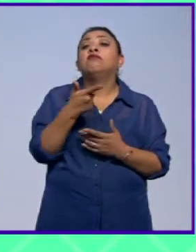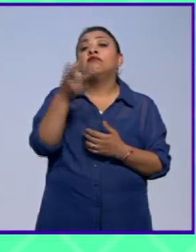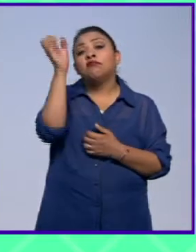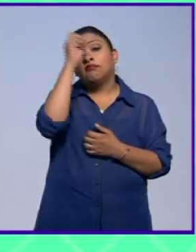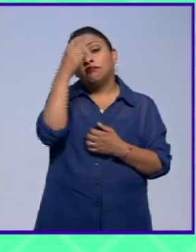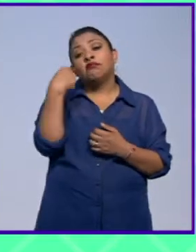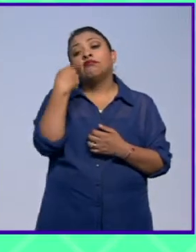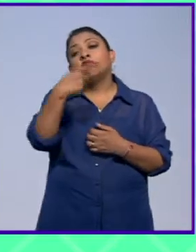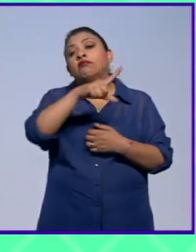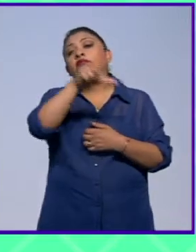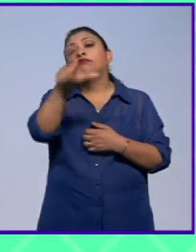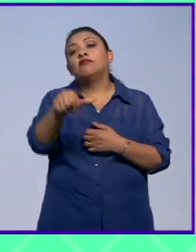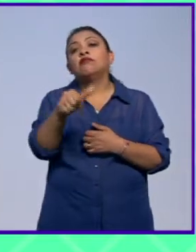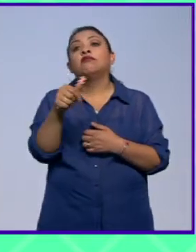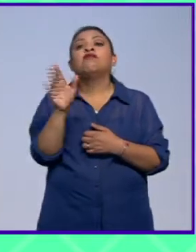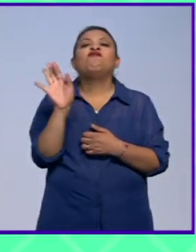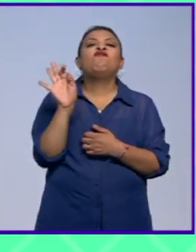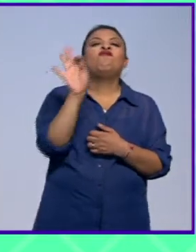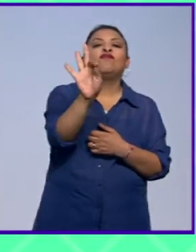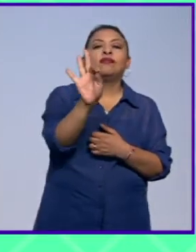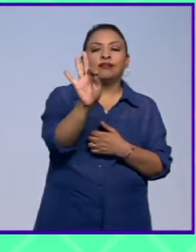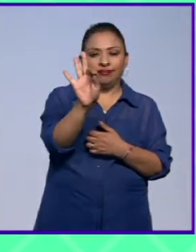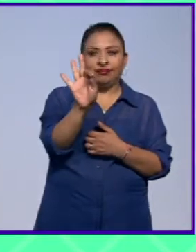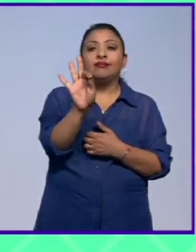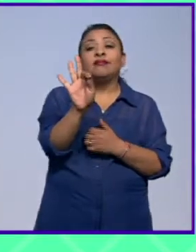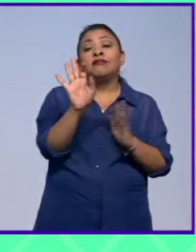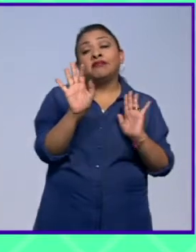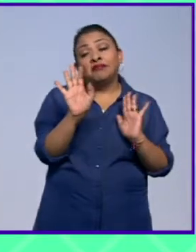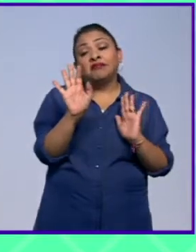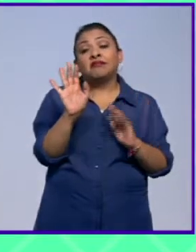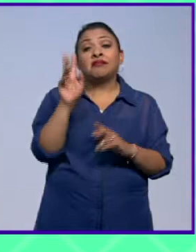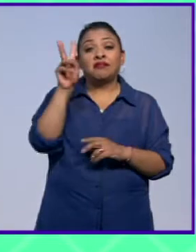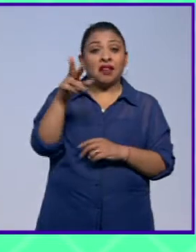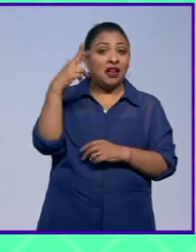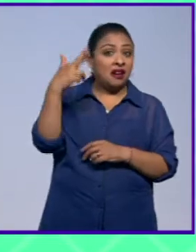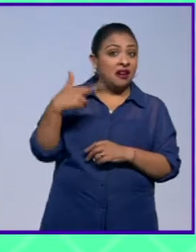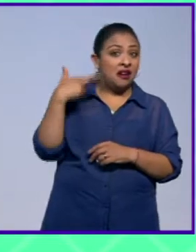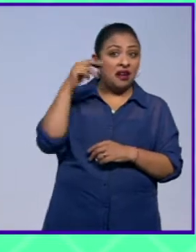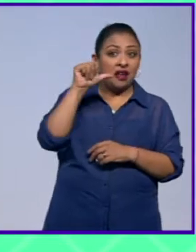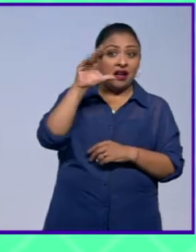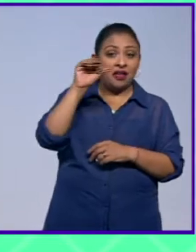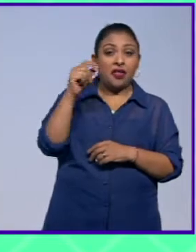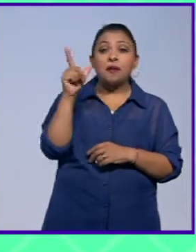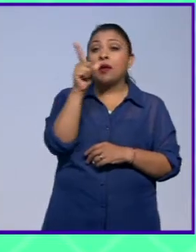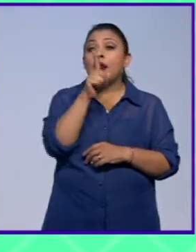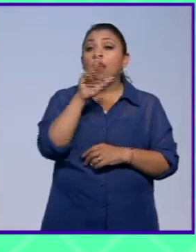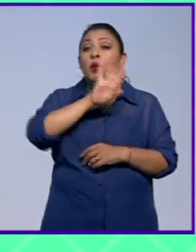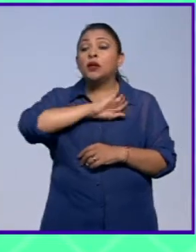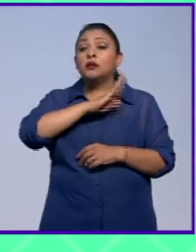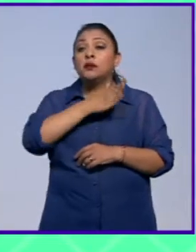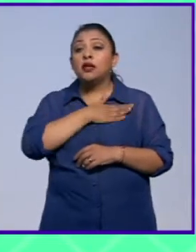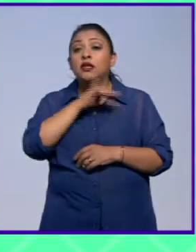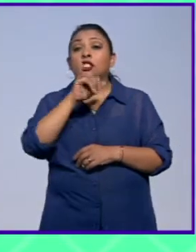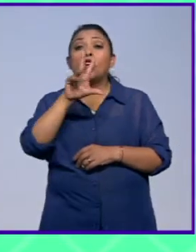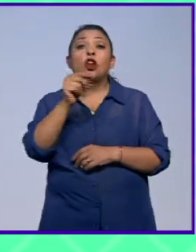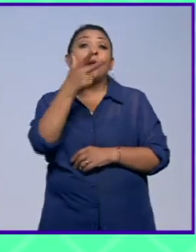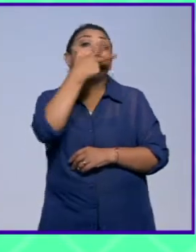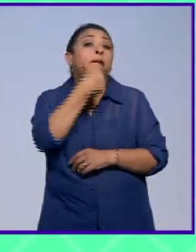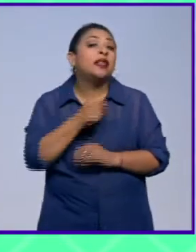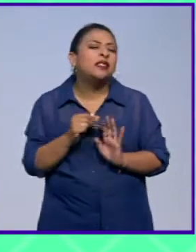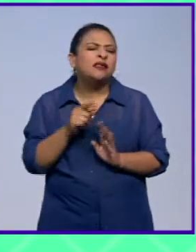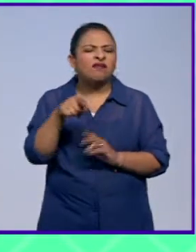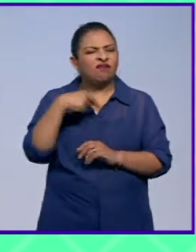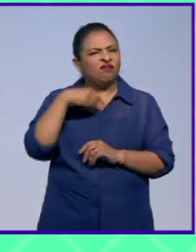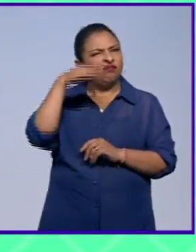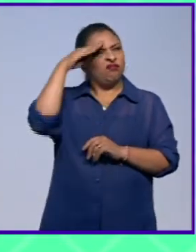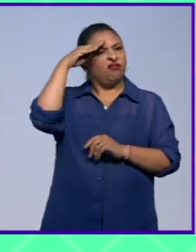Ya verán más adelante la provocación. Si la Real Academia de la Lengua Española es machista. ¿A qué